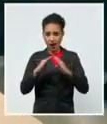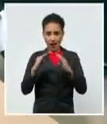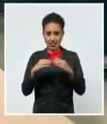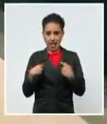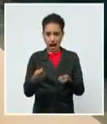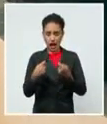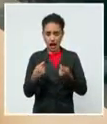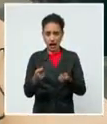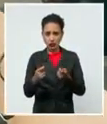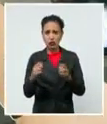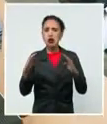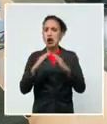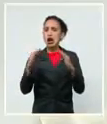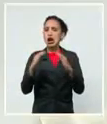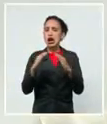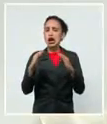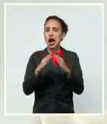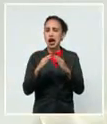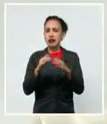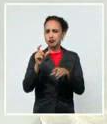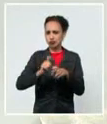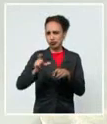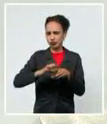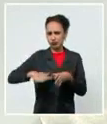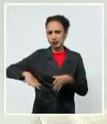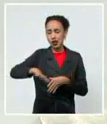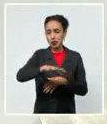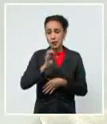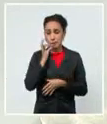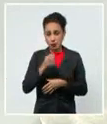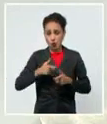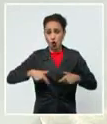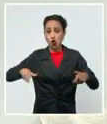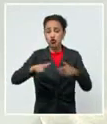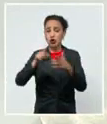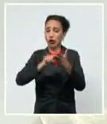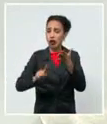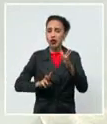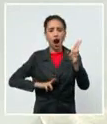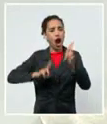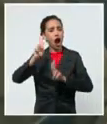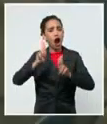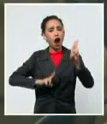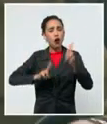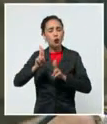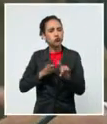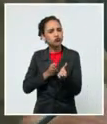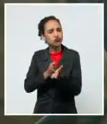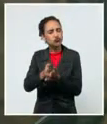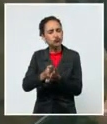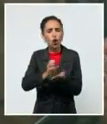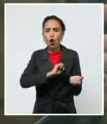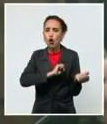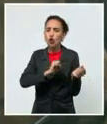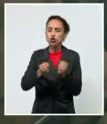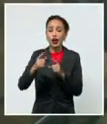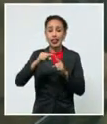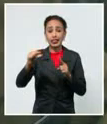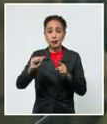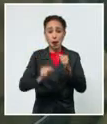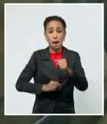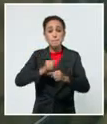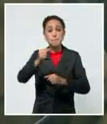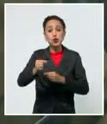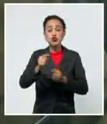zona residencial metrada. El Consejo Energético acordó dar seguimiento al tema la próxima